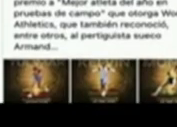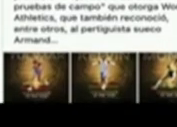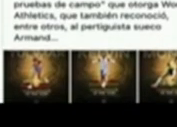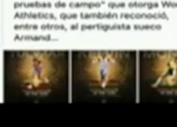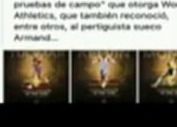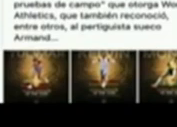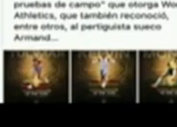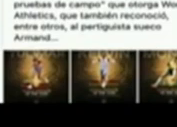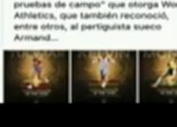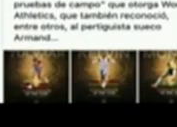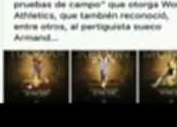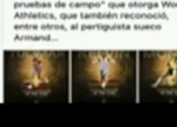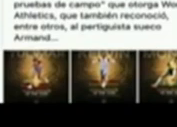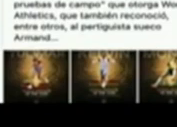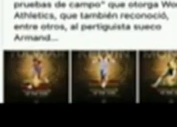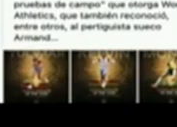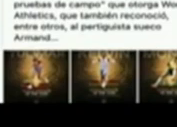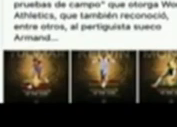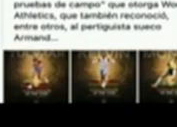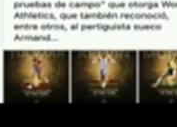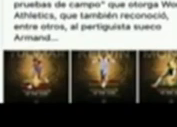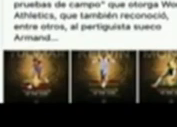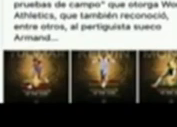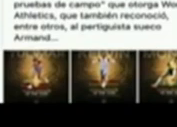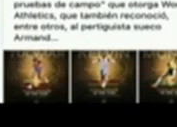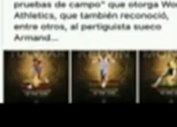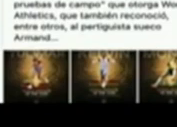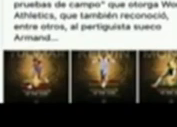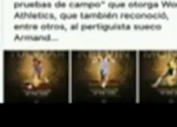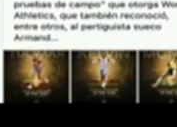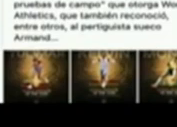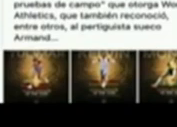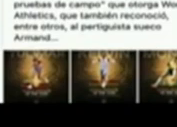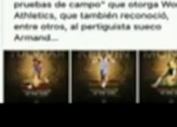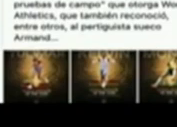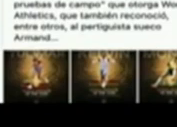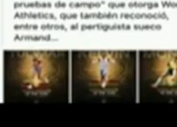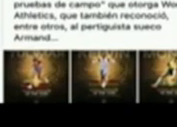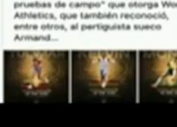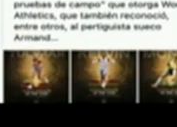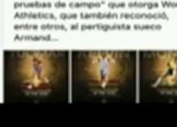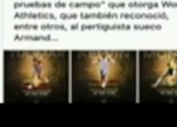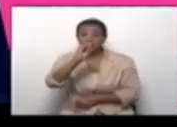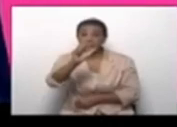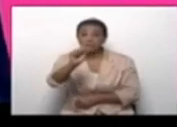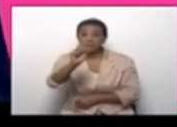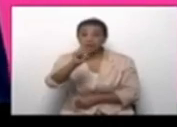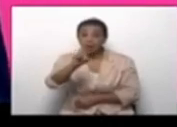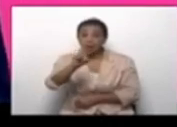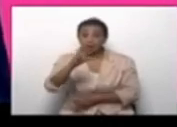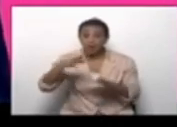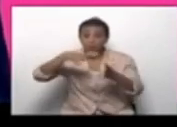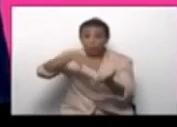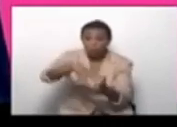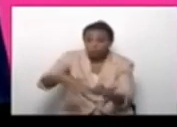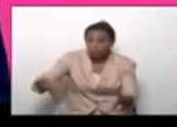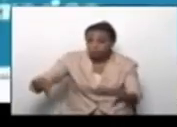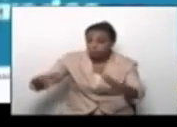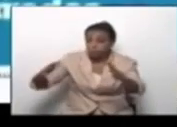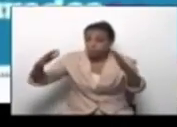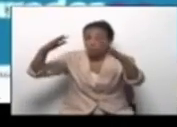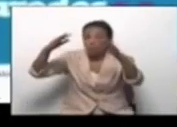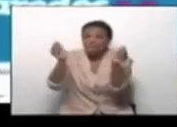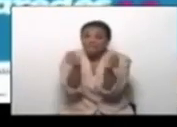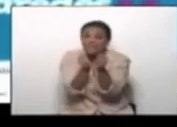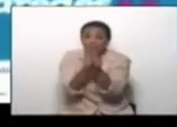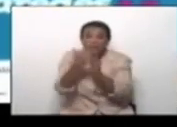para salvar los glaciares merideños. Precisamente hemos estado comprando y